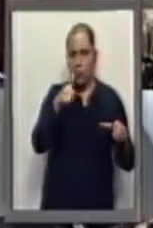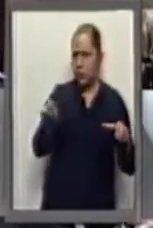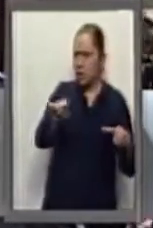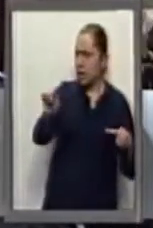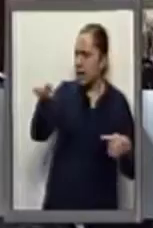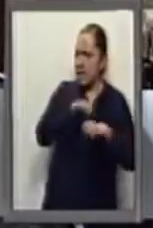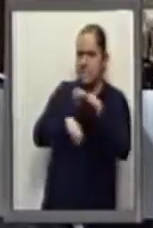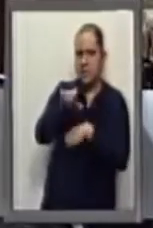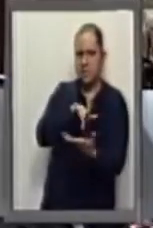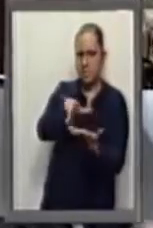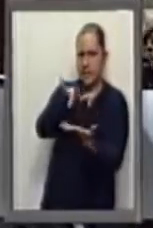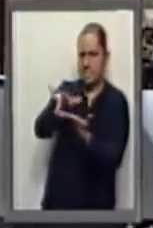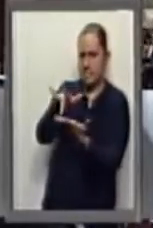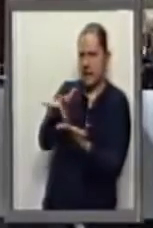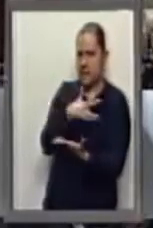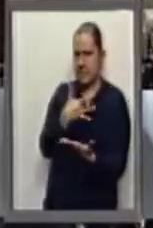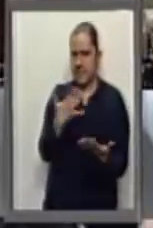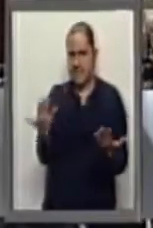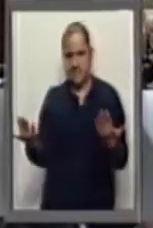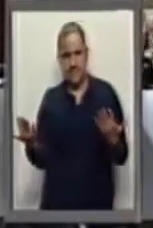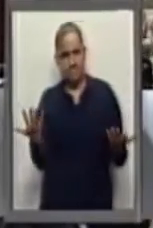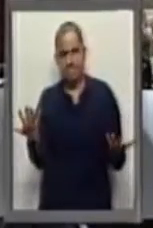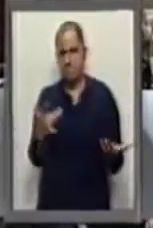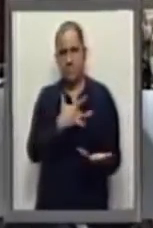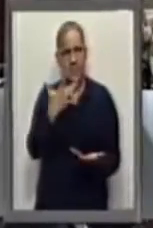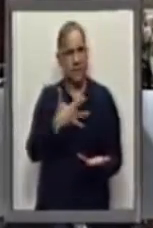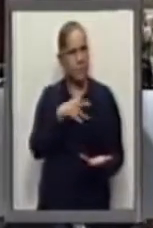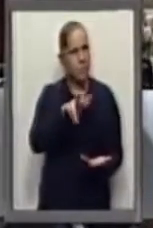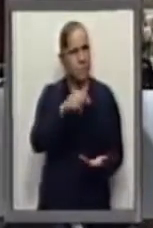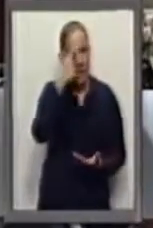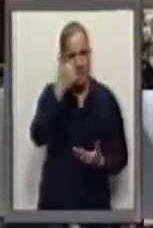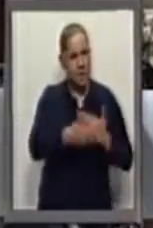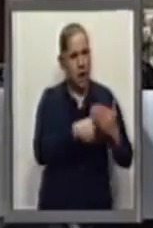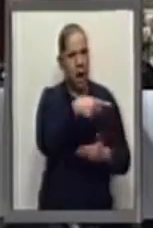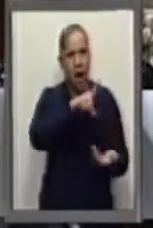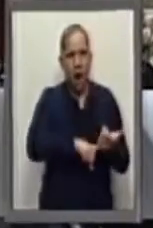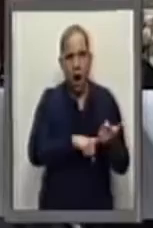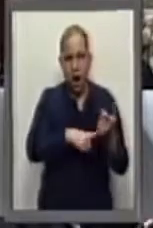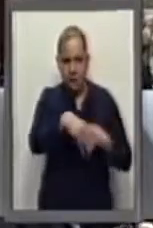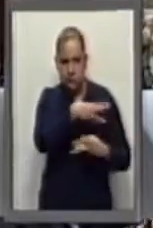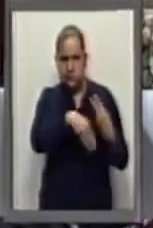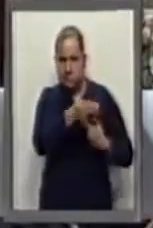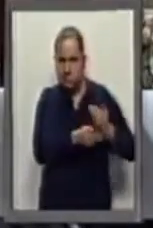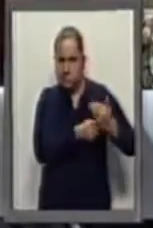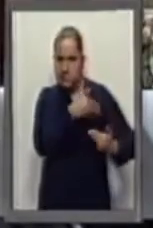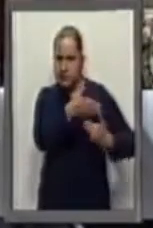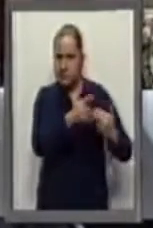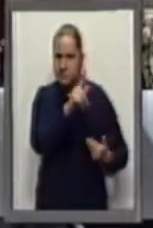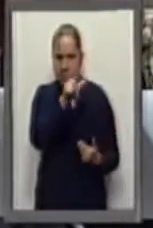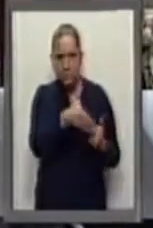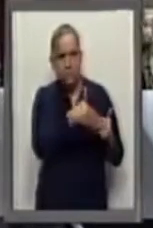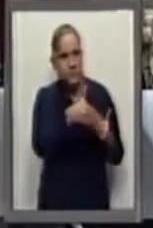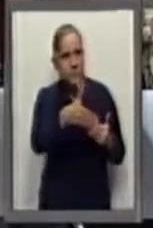Consideremos que se está procediendo a un proceso de liquidación. Sin embargo, insistimos, sí se cumplieron algunas o la